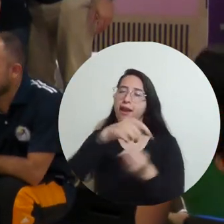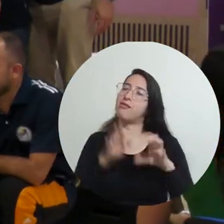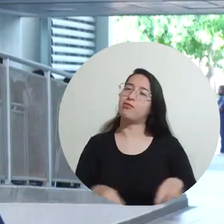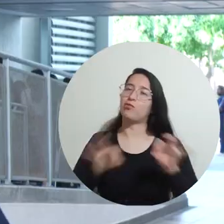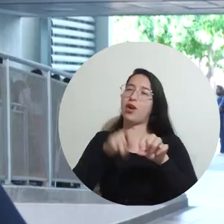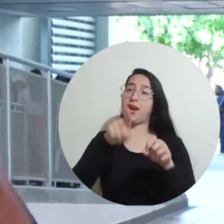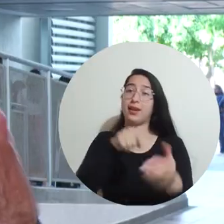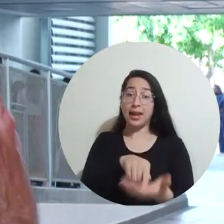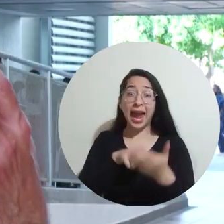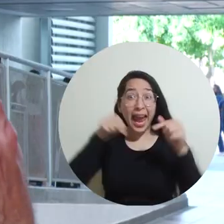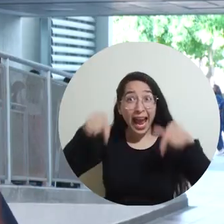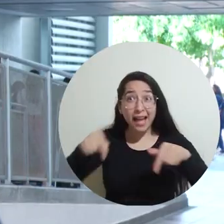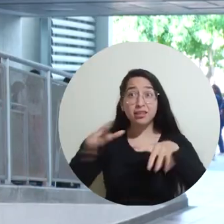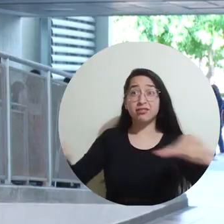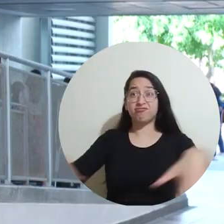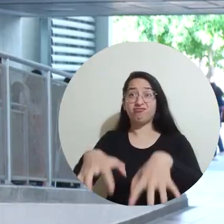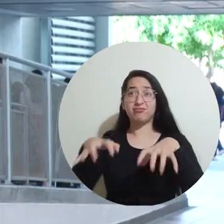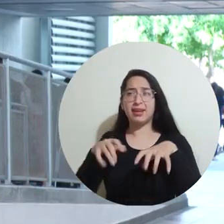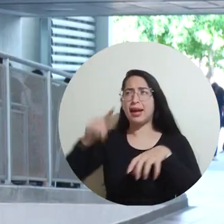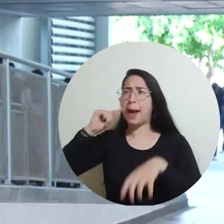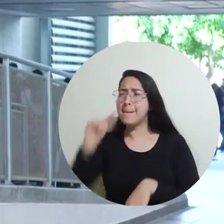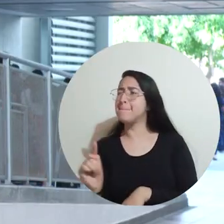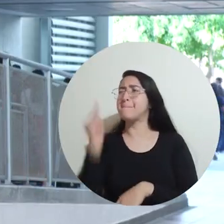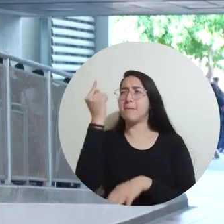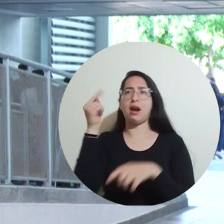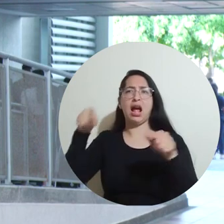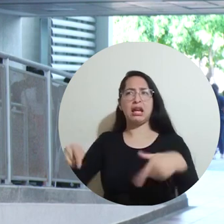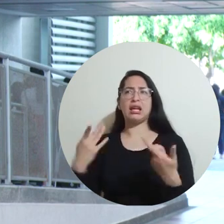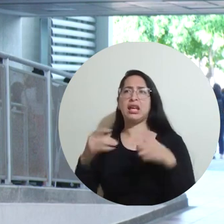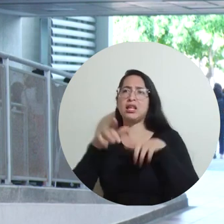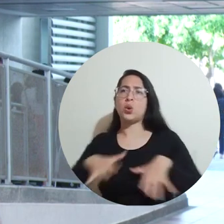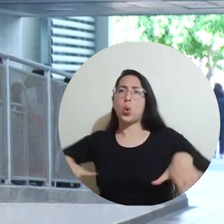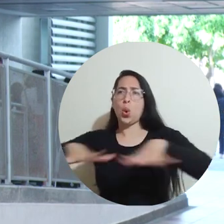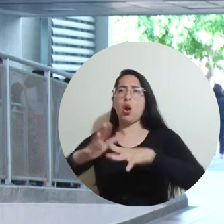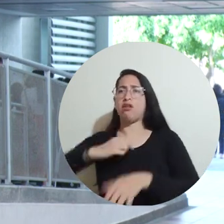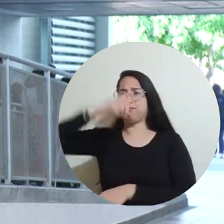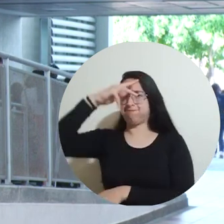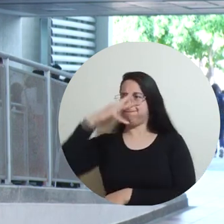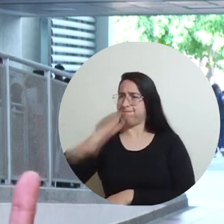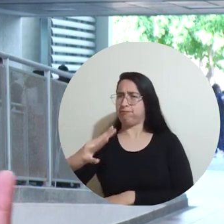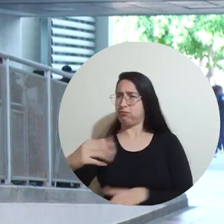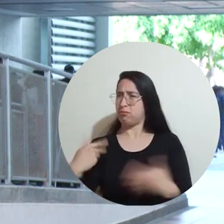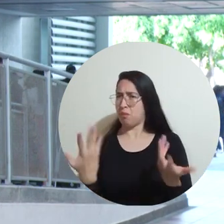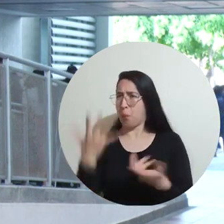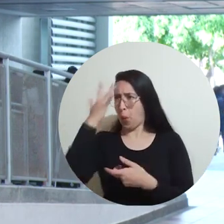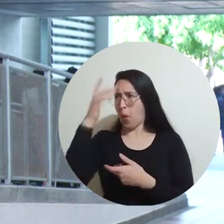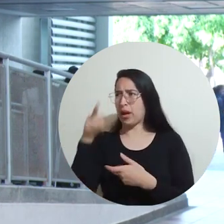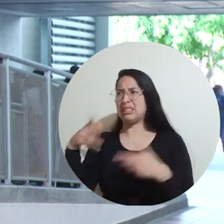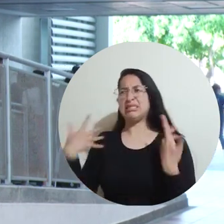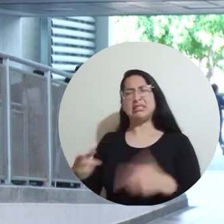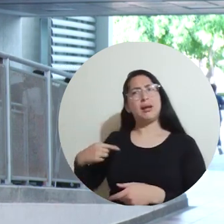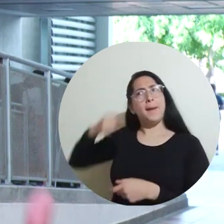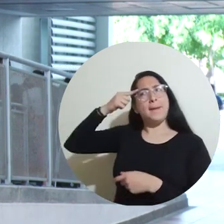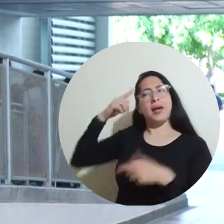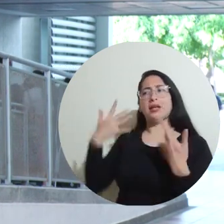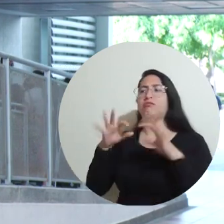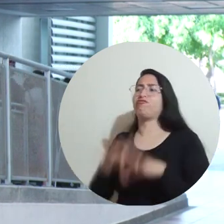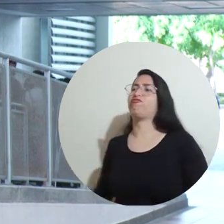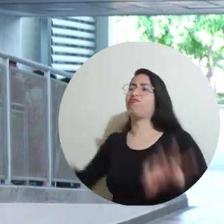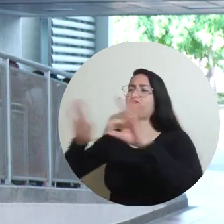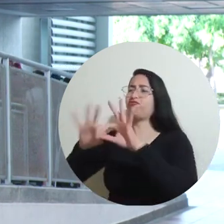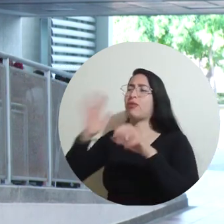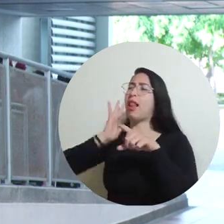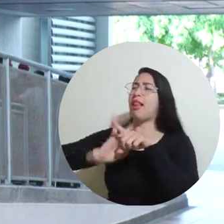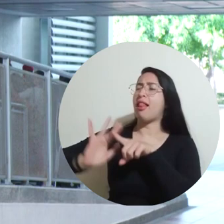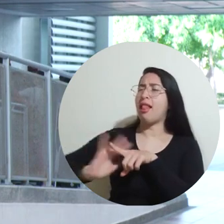congresos. Este es el primer evento que hacemos de este tipo y Santa Marta nos pareció un lugar importantísimo